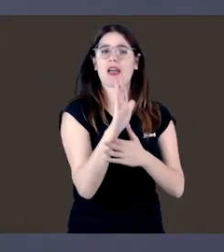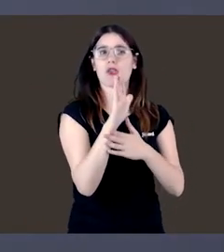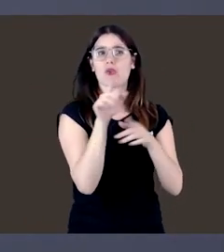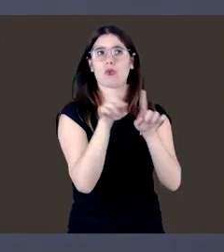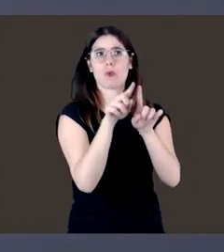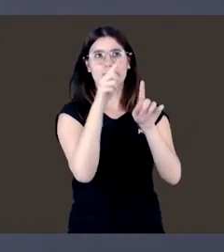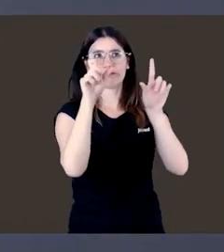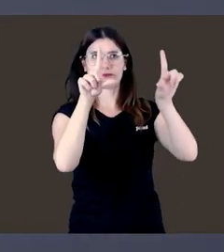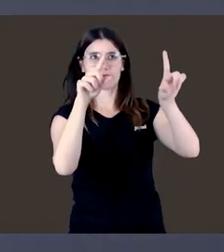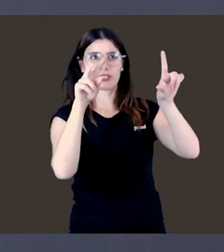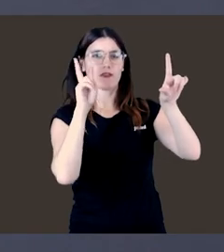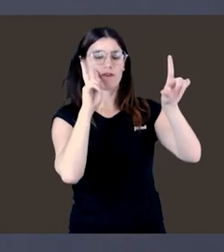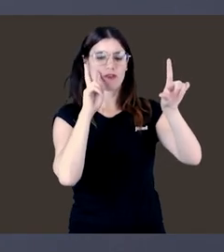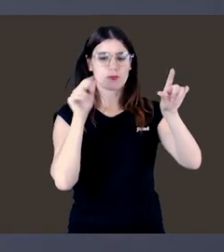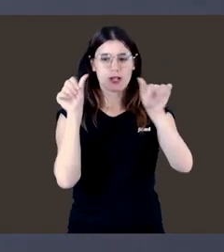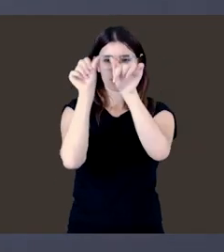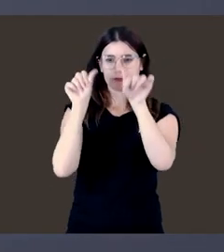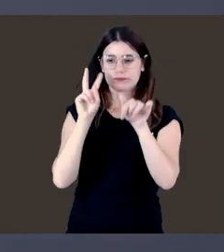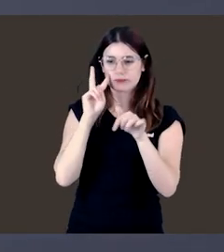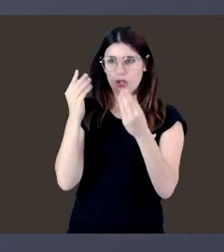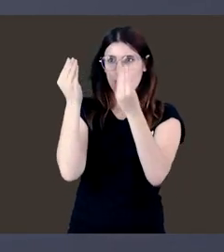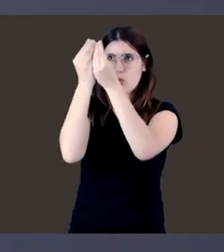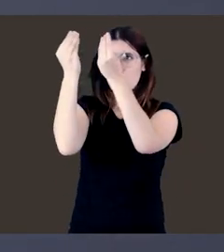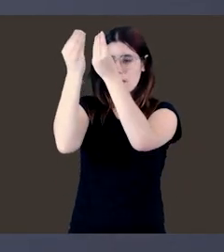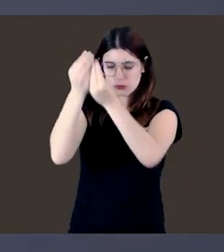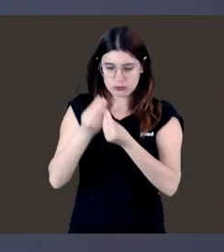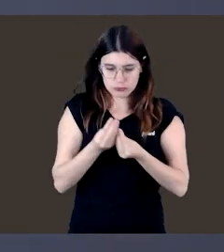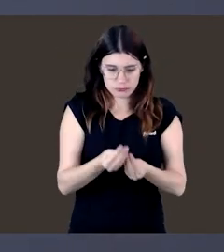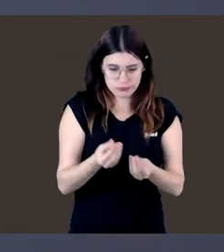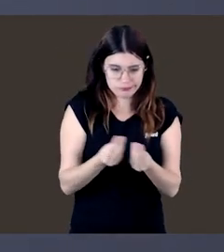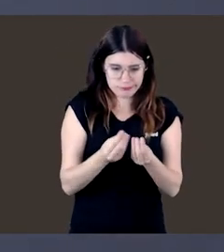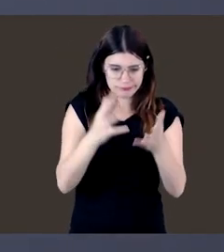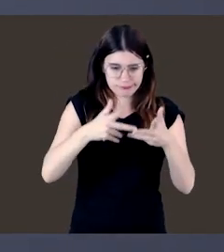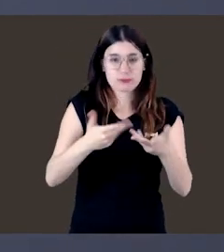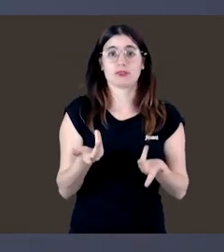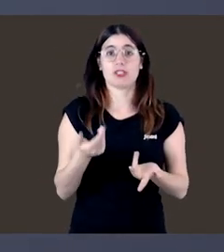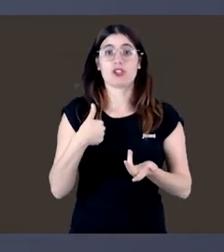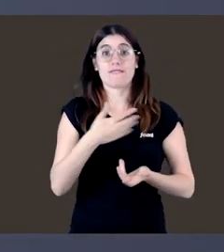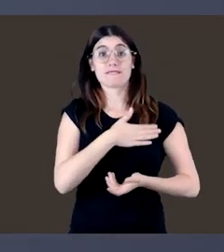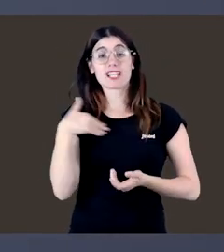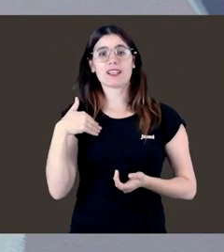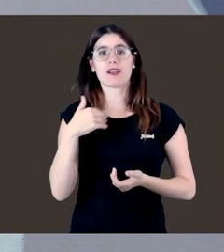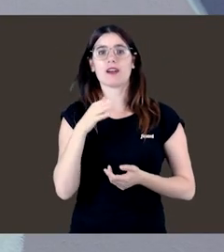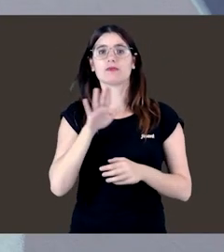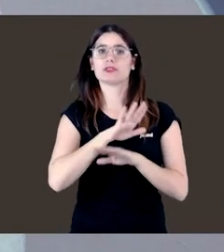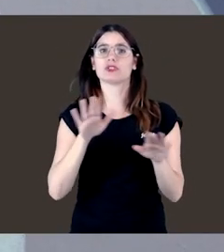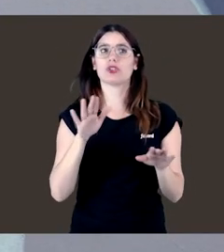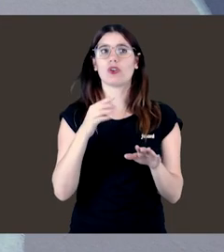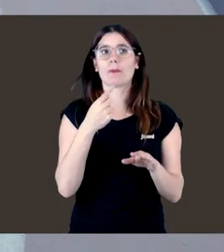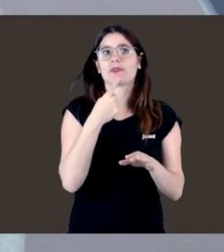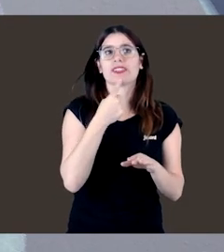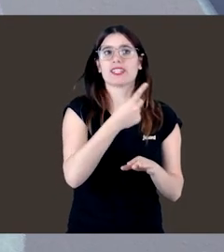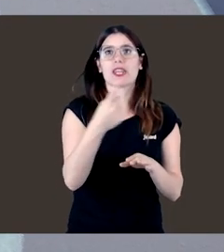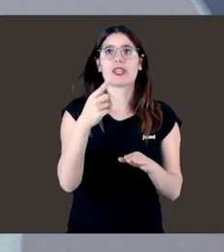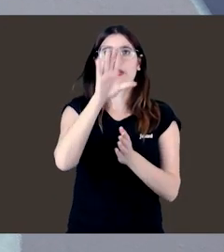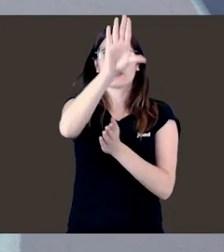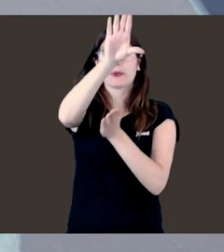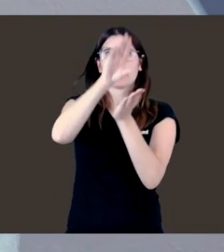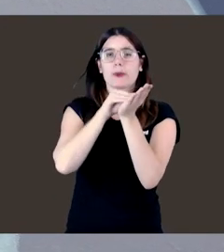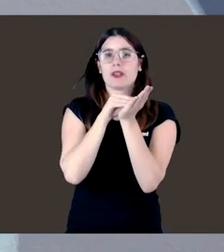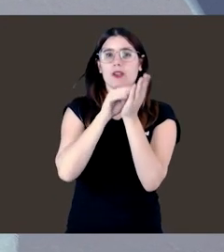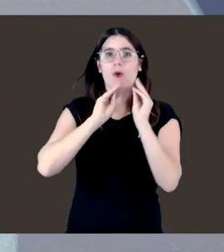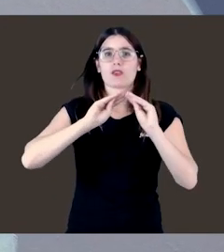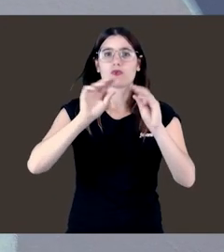ha representado la manera que tuvo la científica de observar y plasmar los números en el espacio y naturaleza. De alguna manera aquí se fue simplemente a